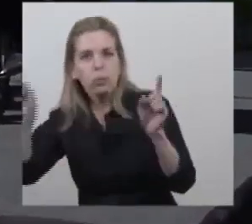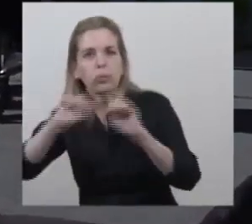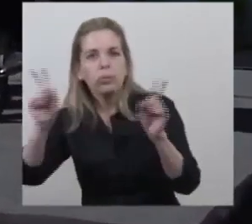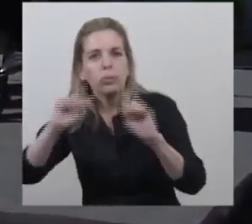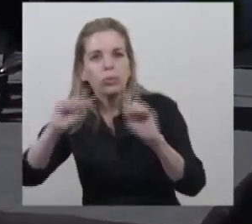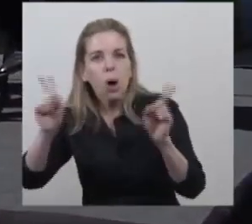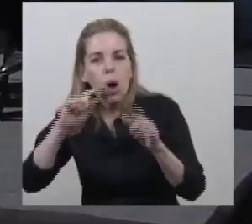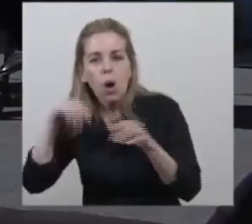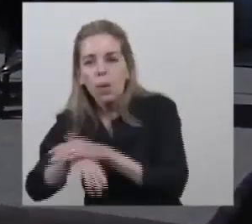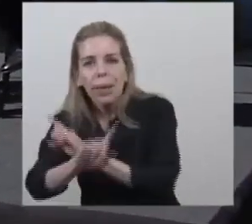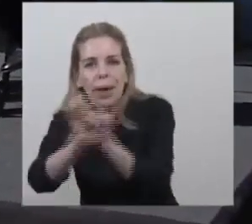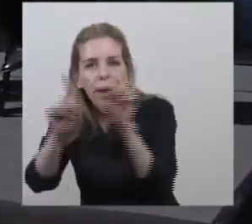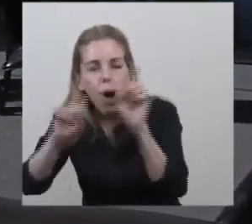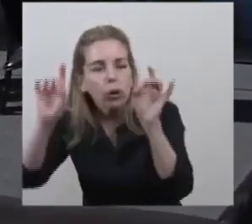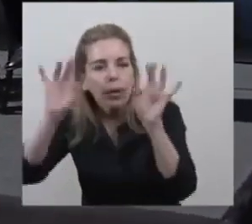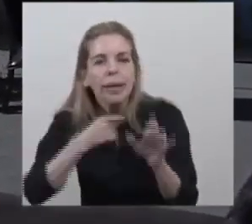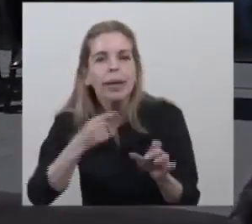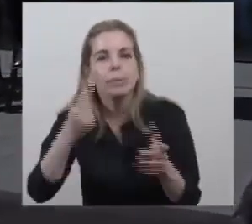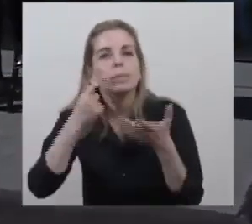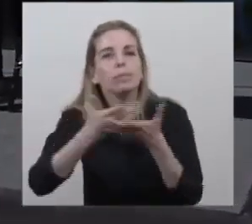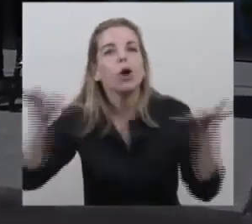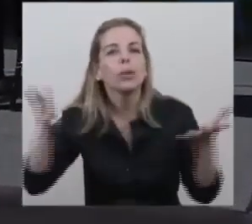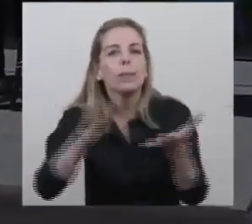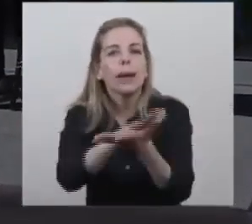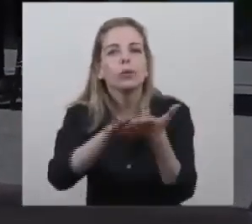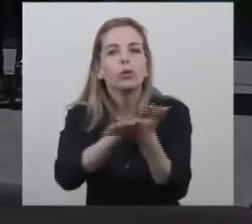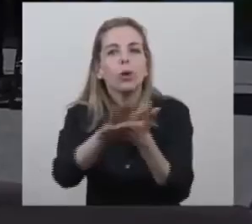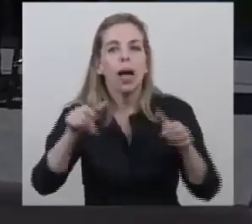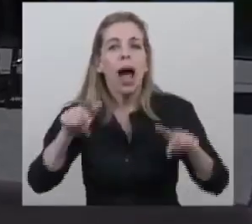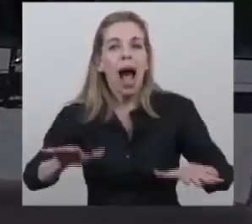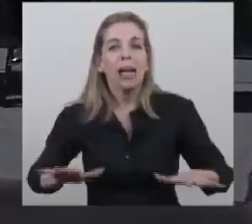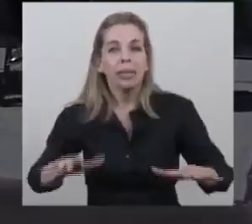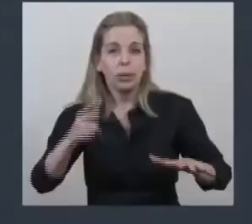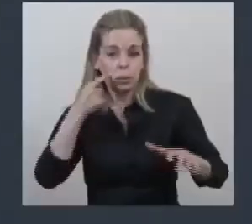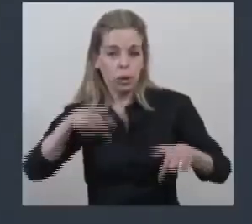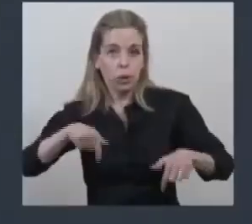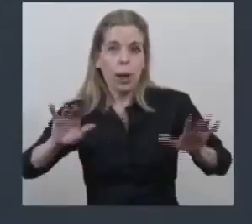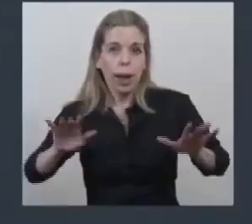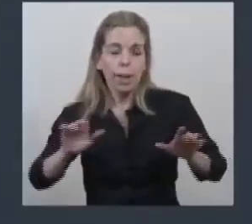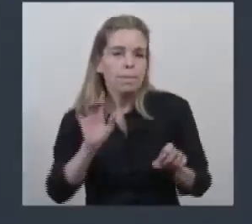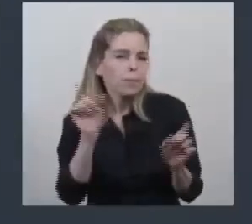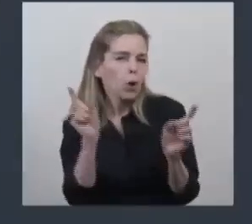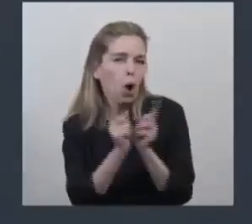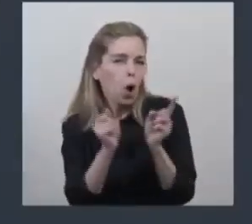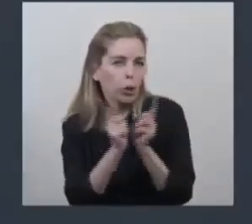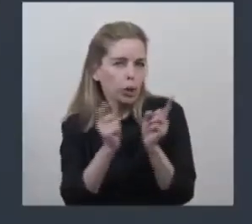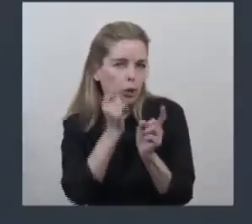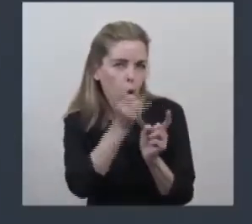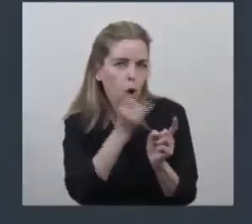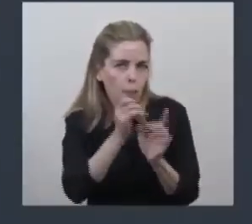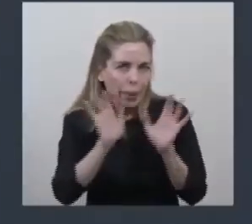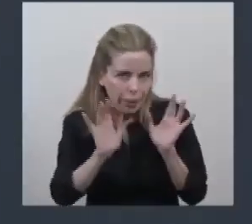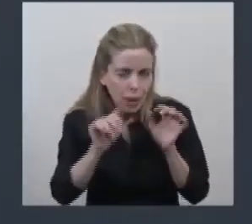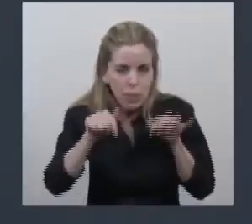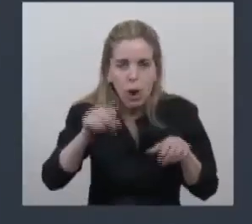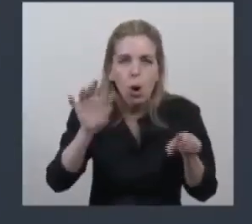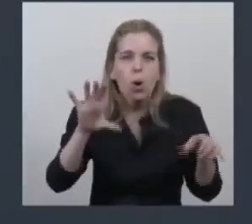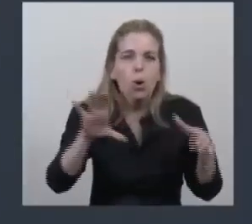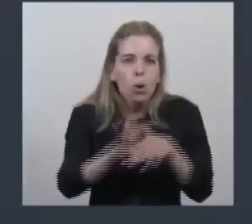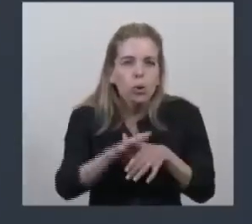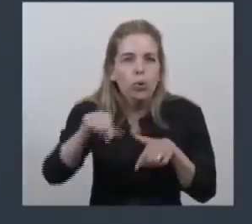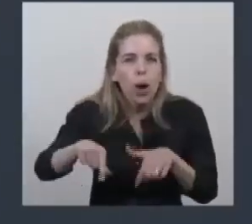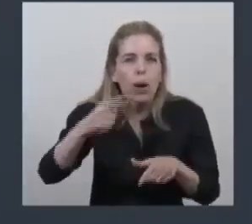a mostrar para solucionar. Y eso es lo que se hizo acá. Y hago un breve comentario porque ahora estaba el tema de los fallecimientos